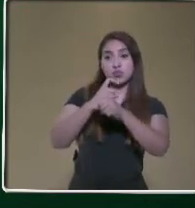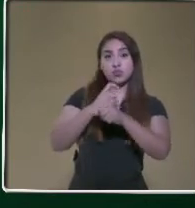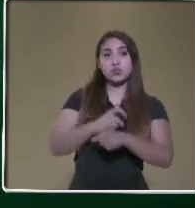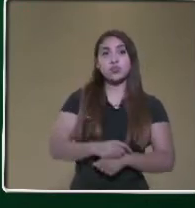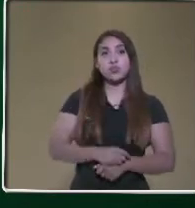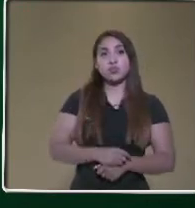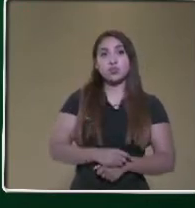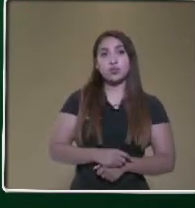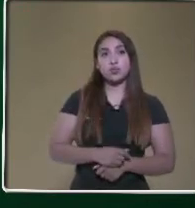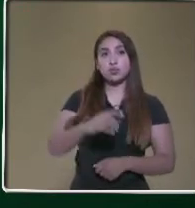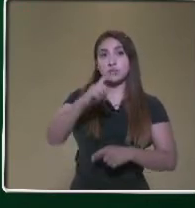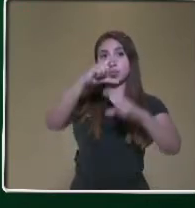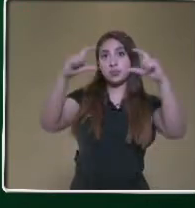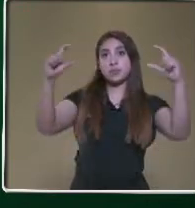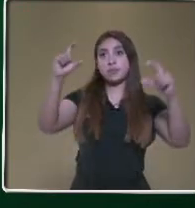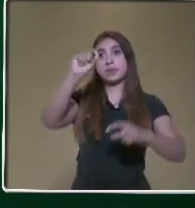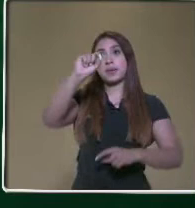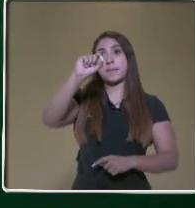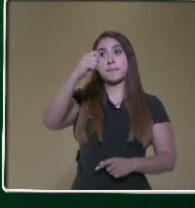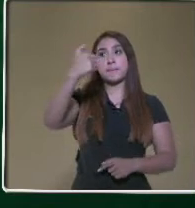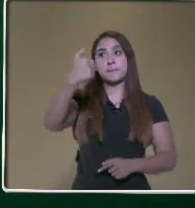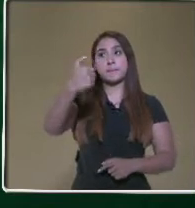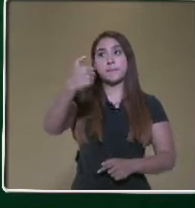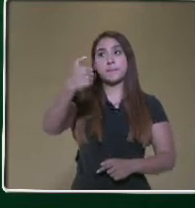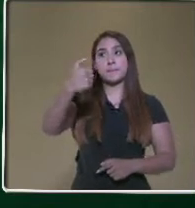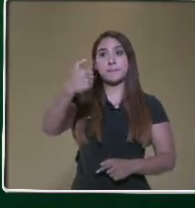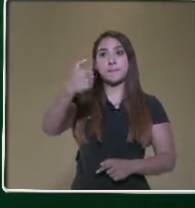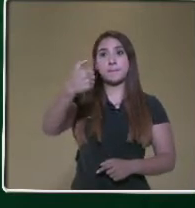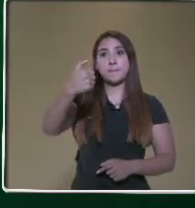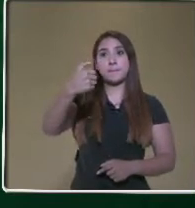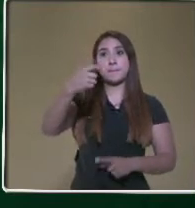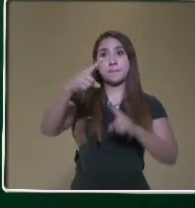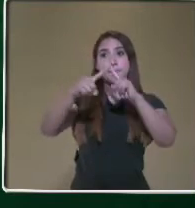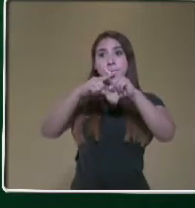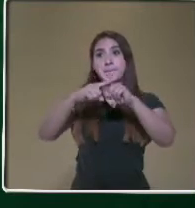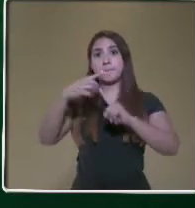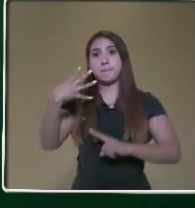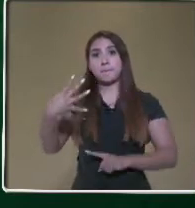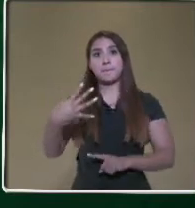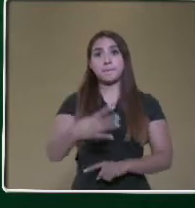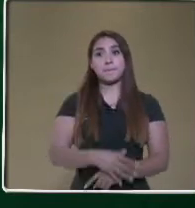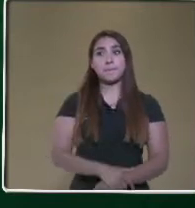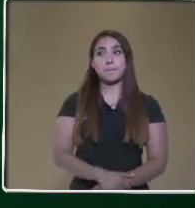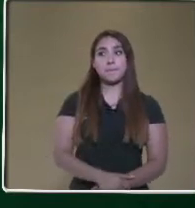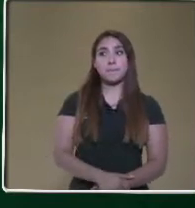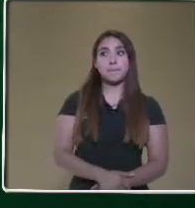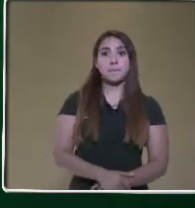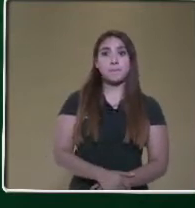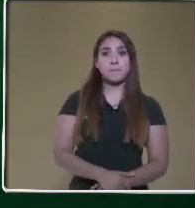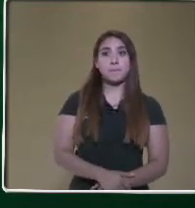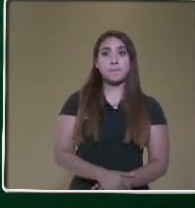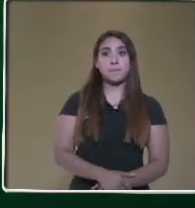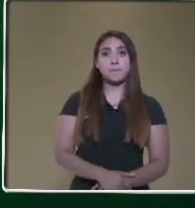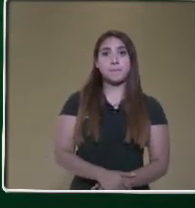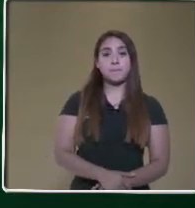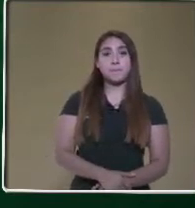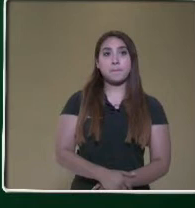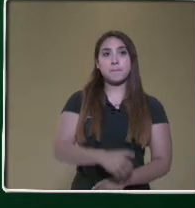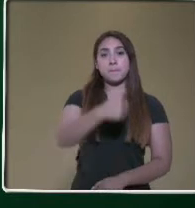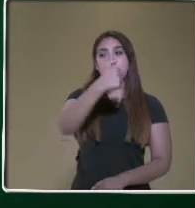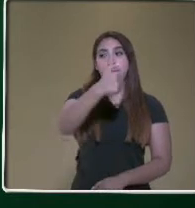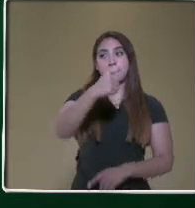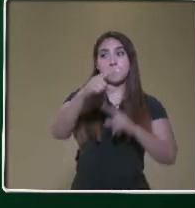superior. 26 por 4. ¿Sí? 6 por 4.